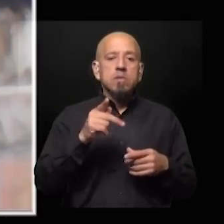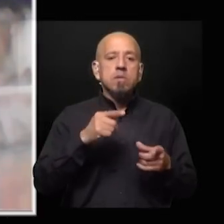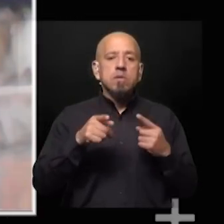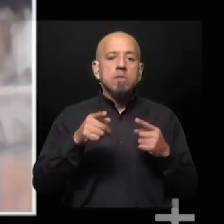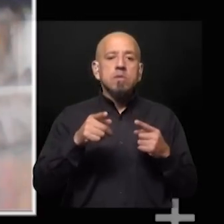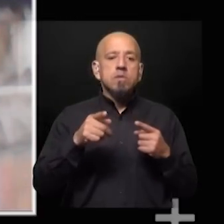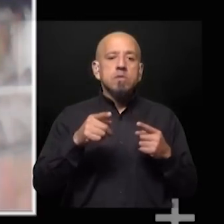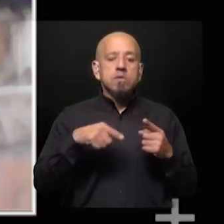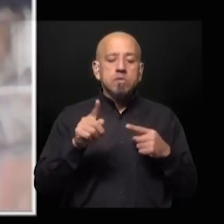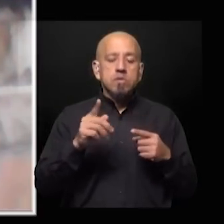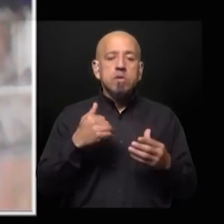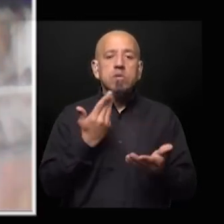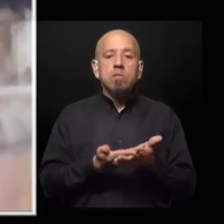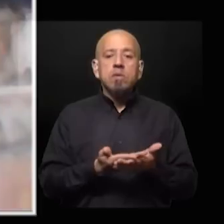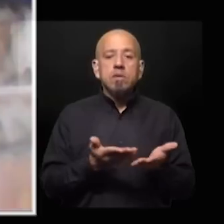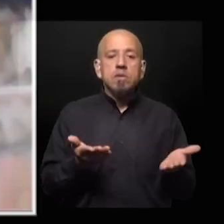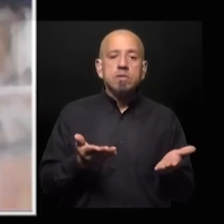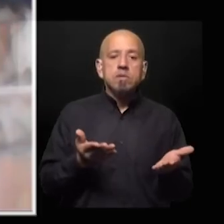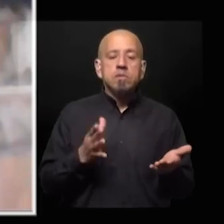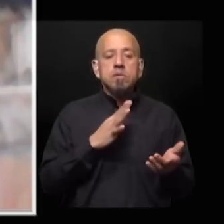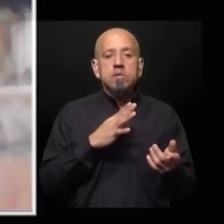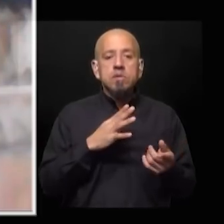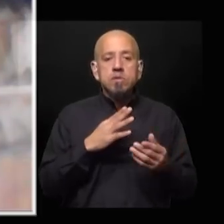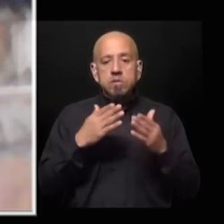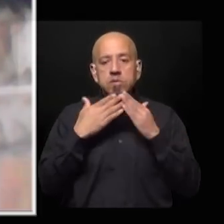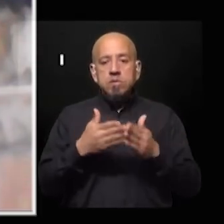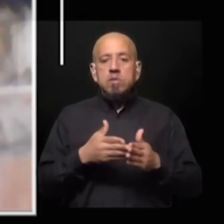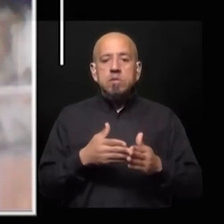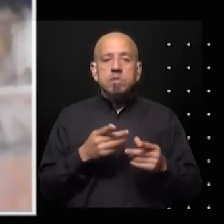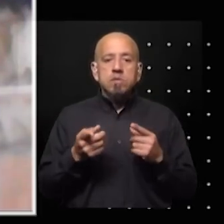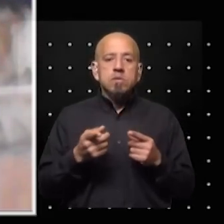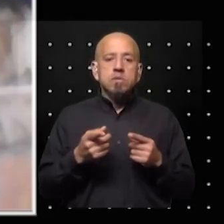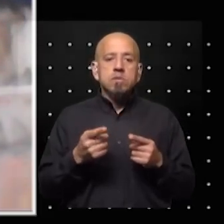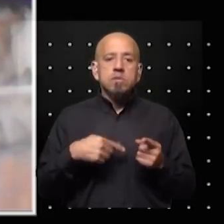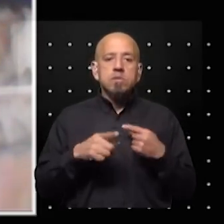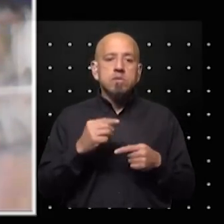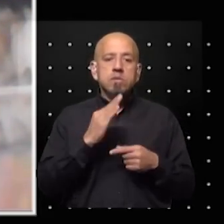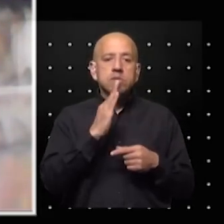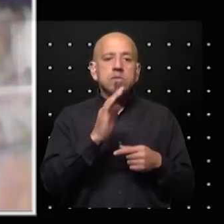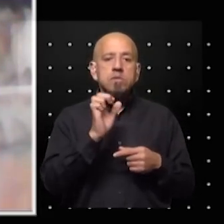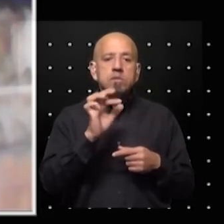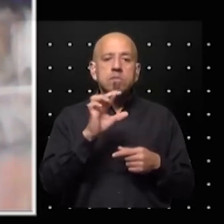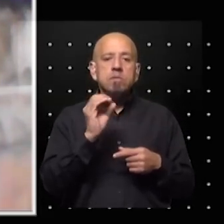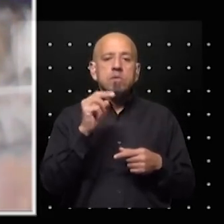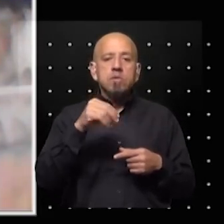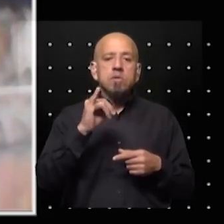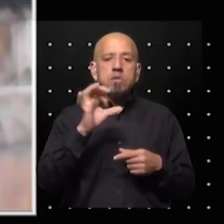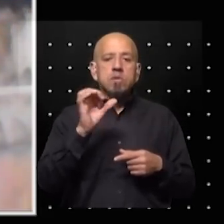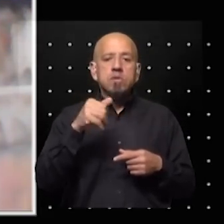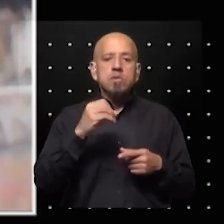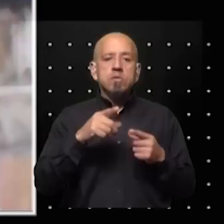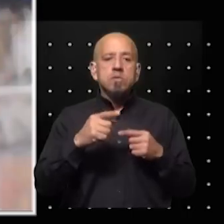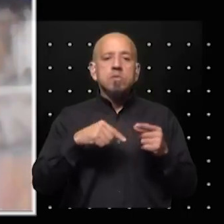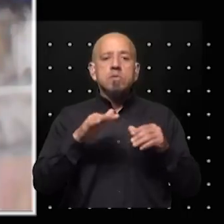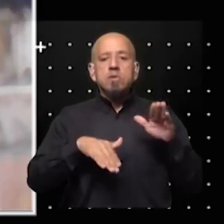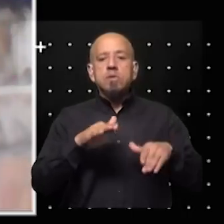lo que vos planteás es una gran incógnita y es lo que solemos preguntarles a los dirigentes del peronismo del kirchnerismo pero bueno yo creo que